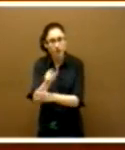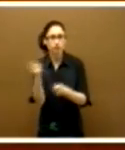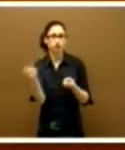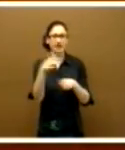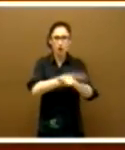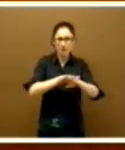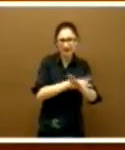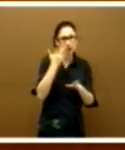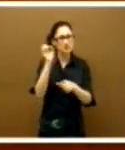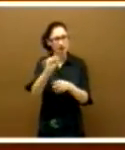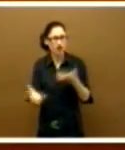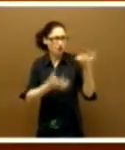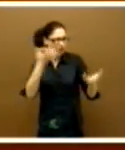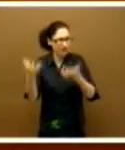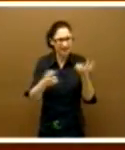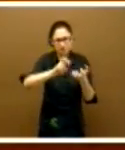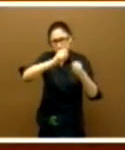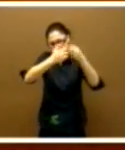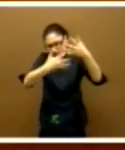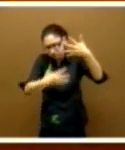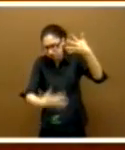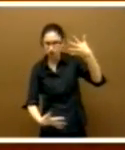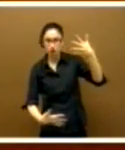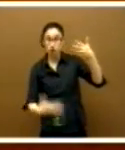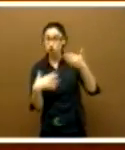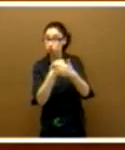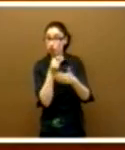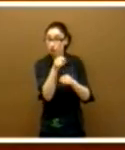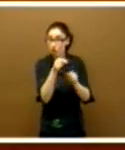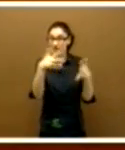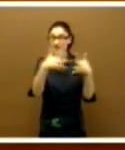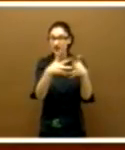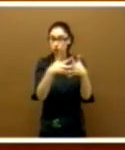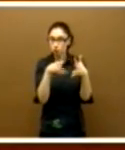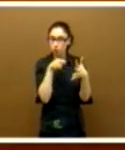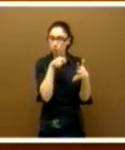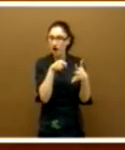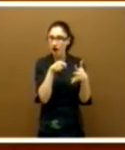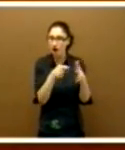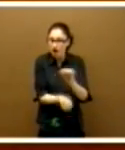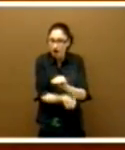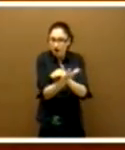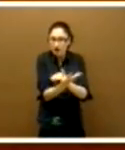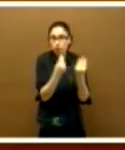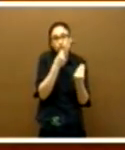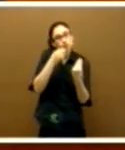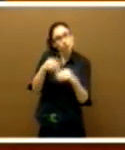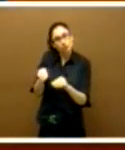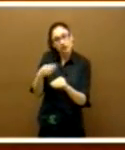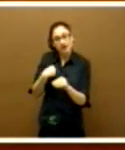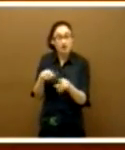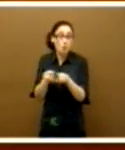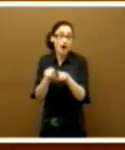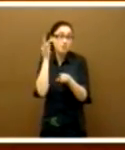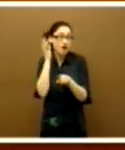gobernantes, limpiadoras, cocineros y me quedo más. Toda esa infraestructura ha habido que montar para sustituir a las delias de